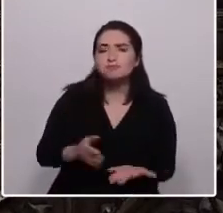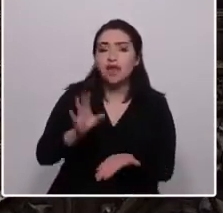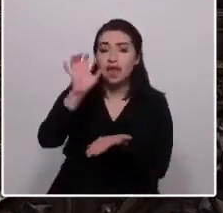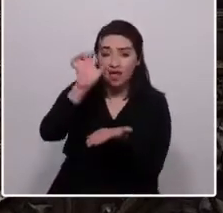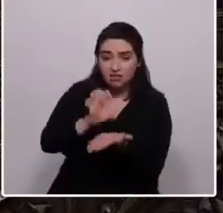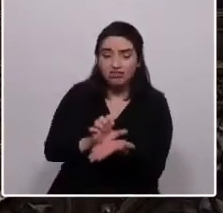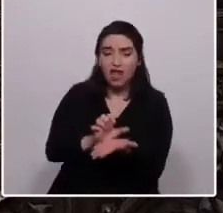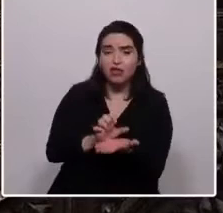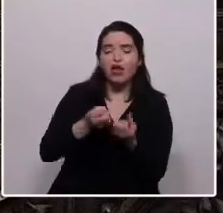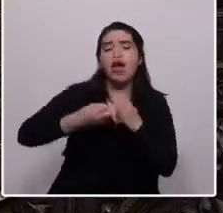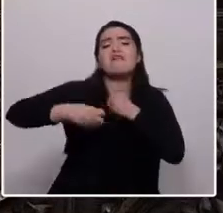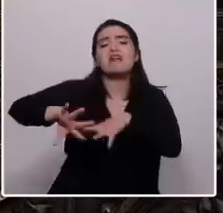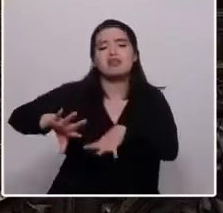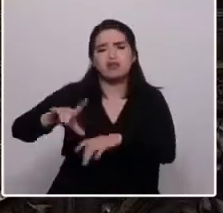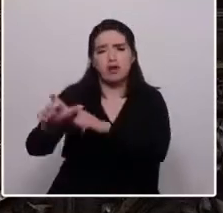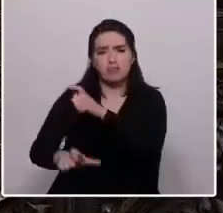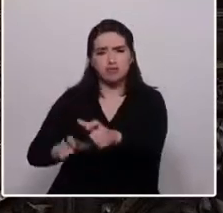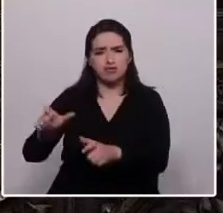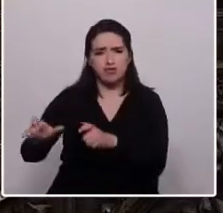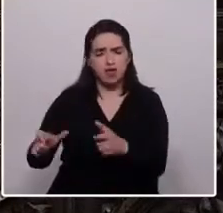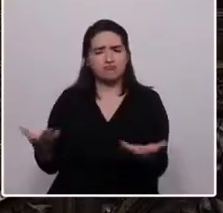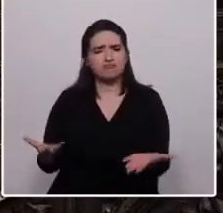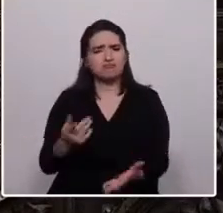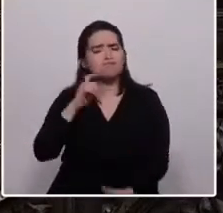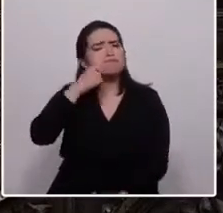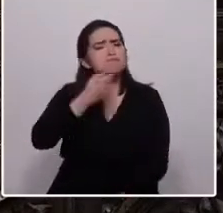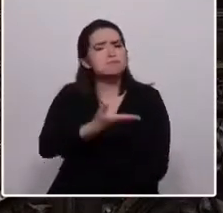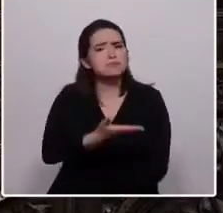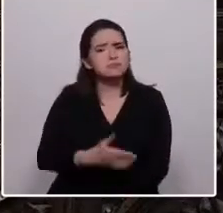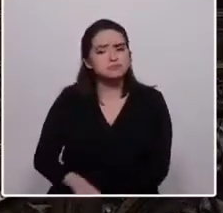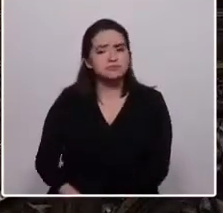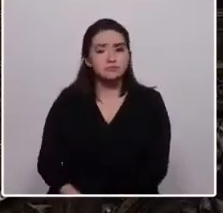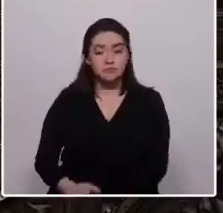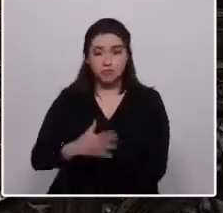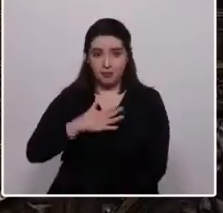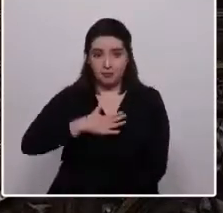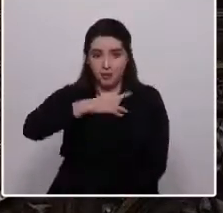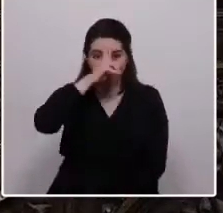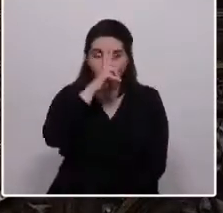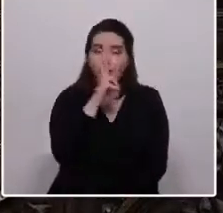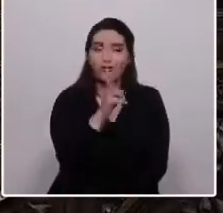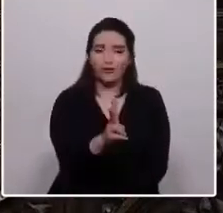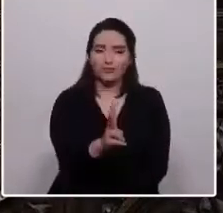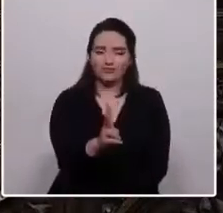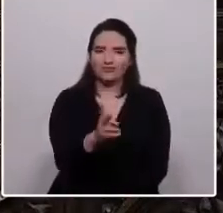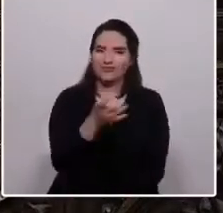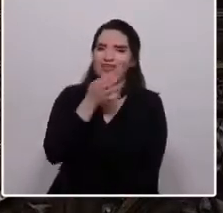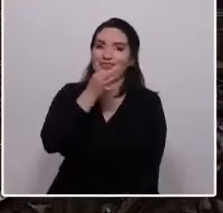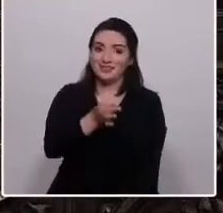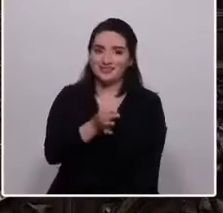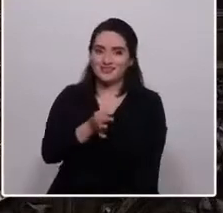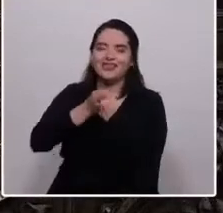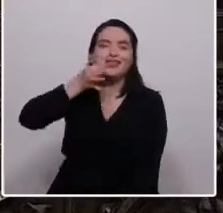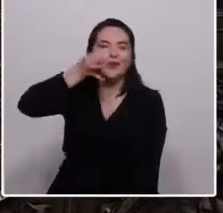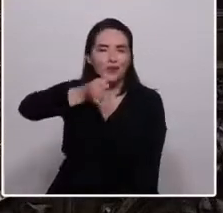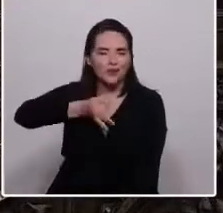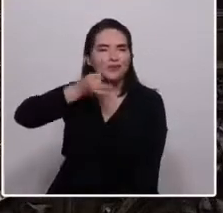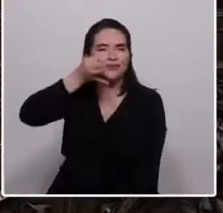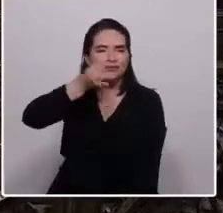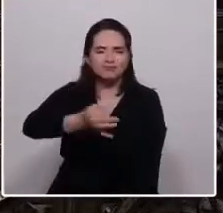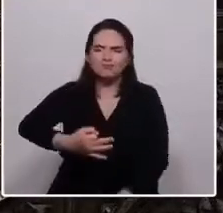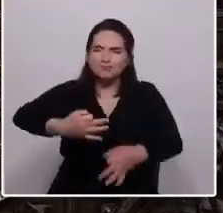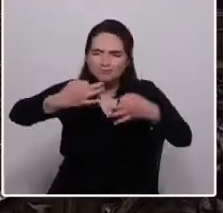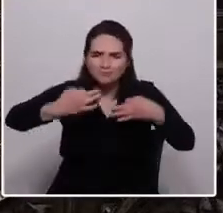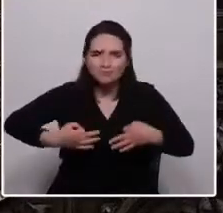y abandona a sus miembros? Es para mí un honor pronunciar este discurso exactamente